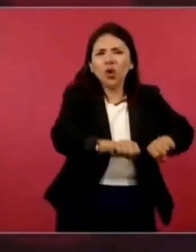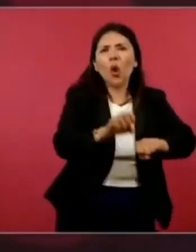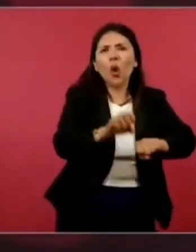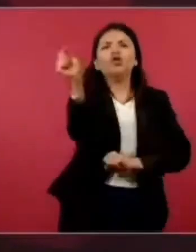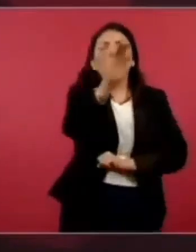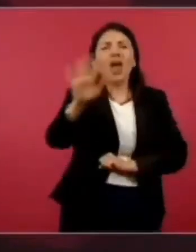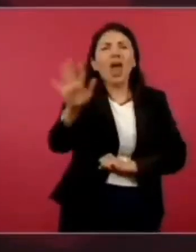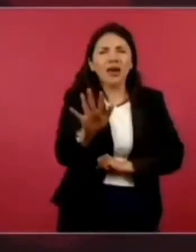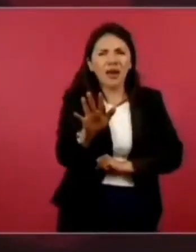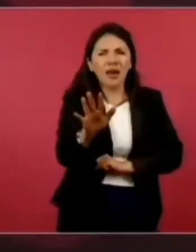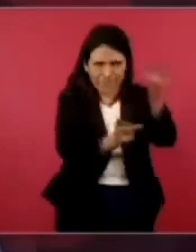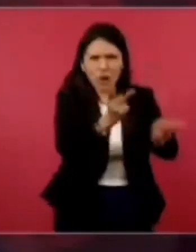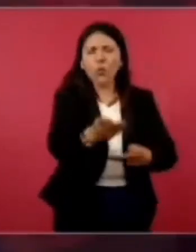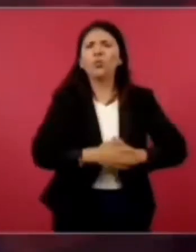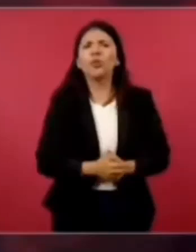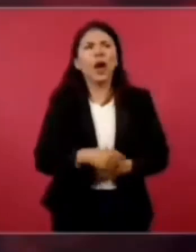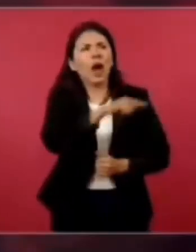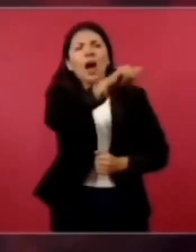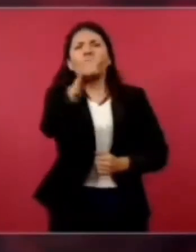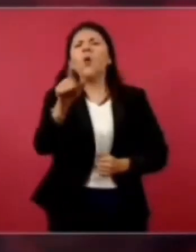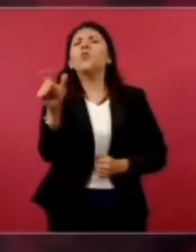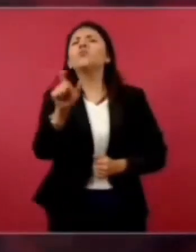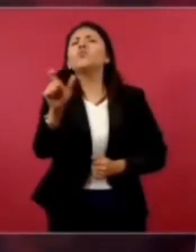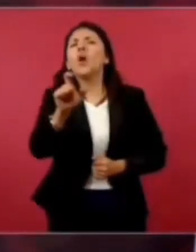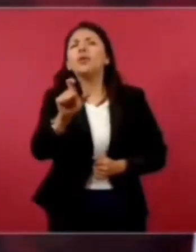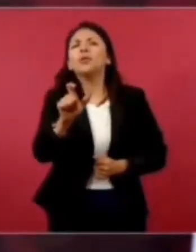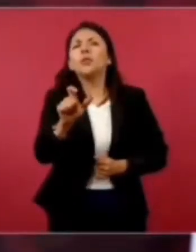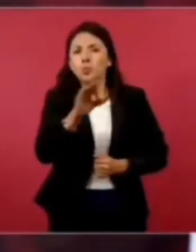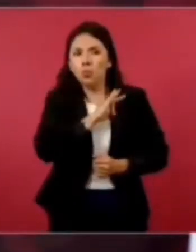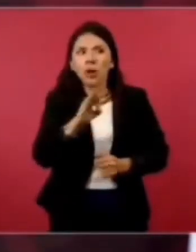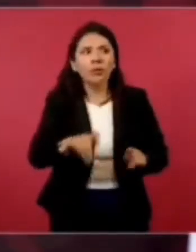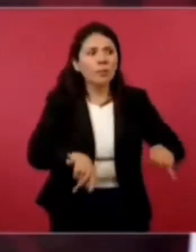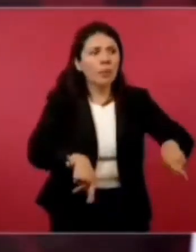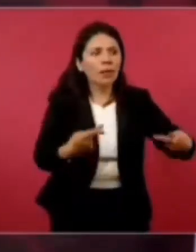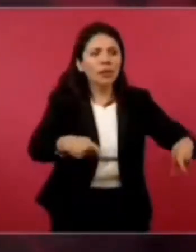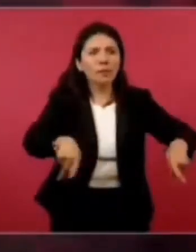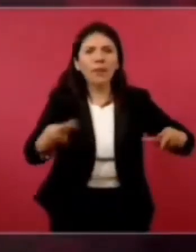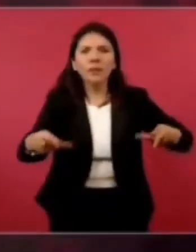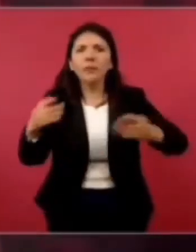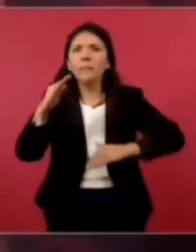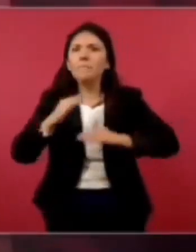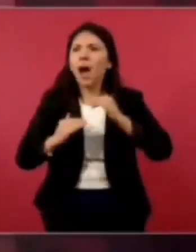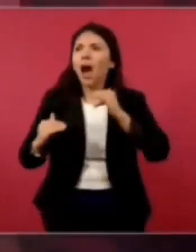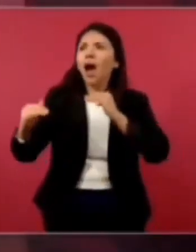¿Cuándo habían vendido más que ahora,